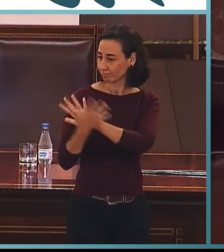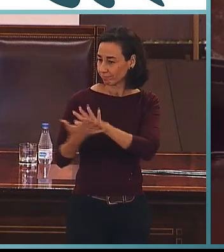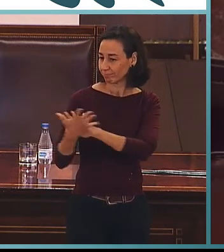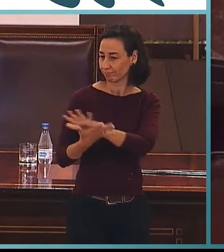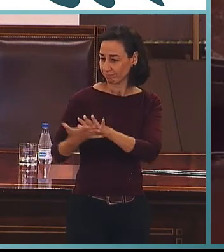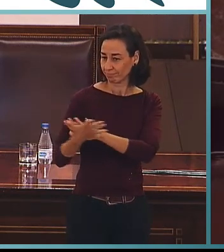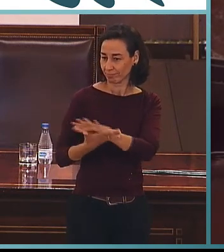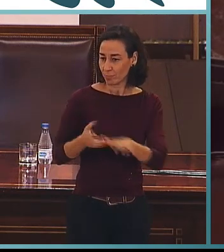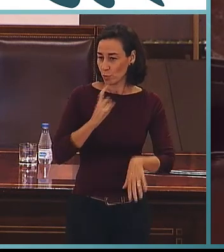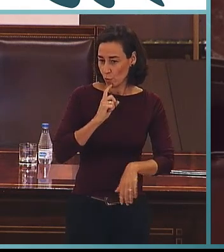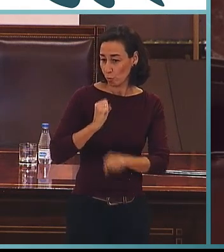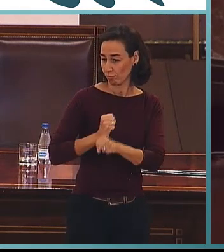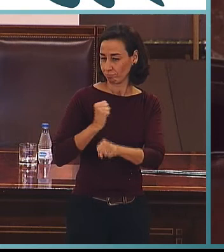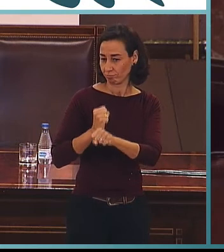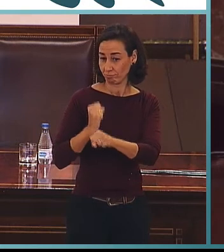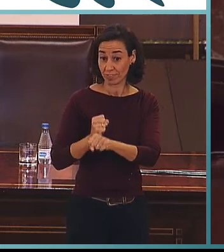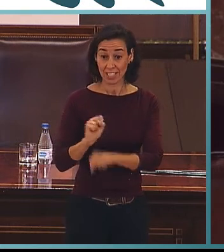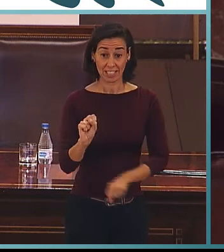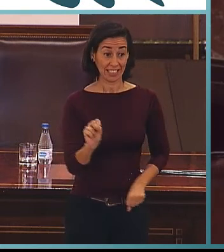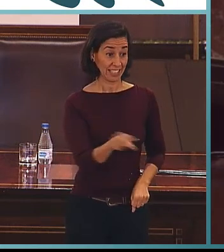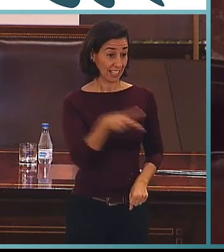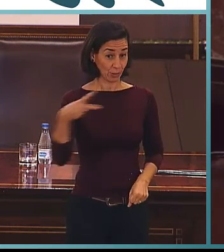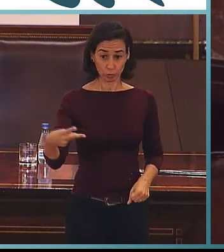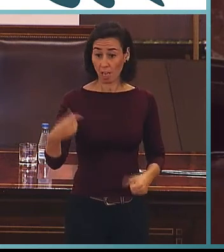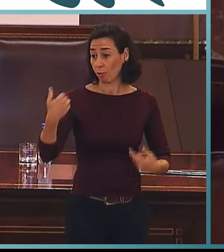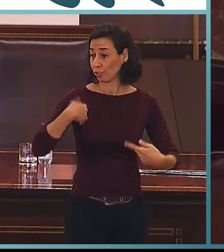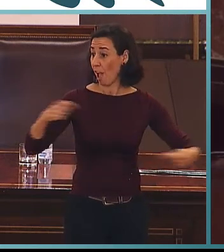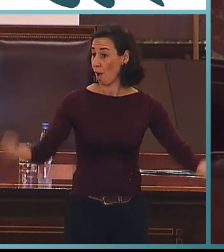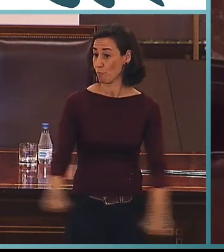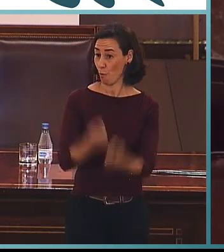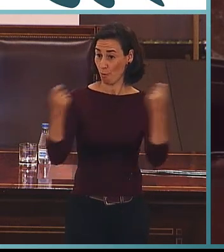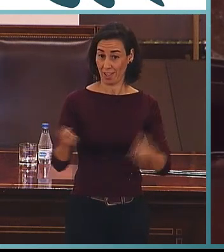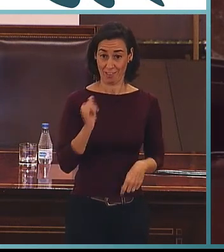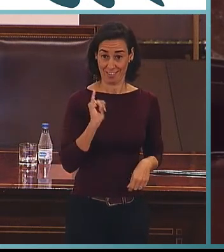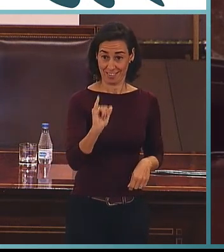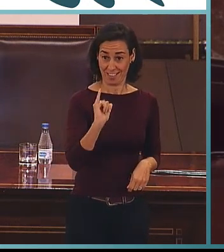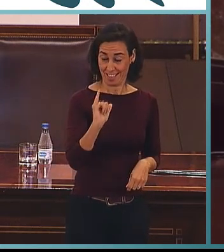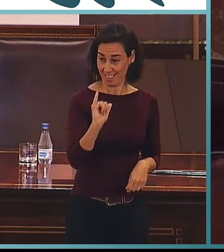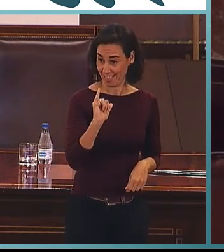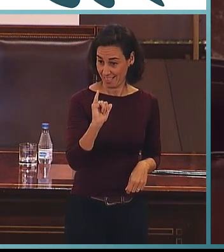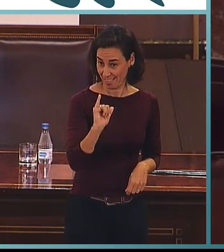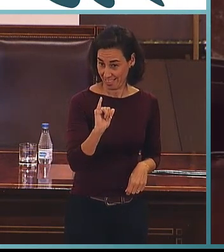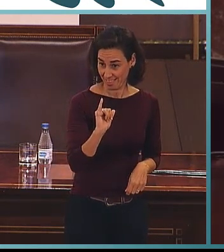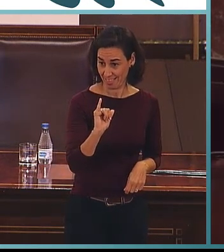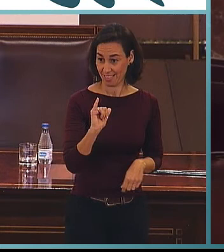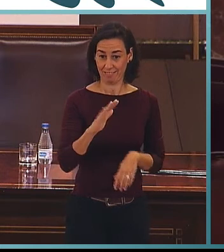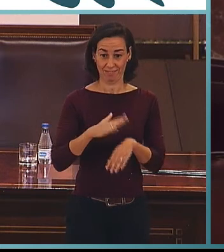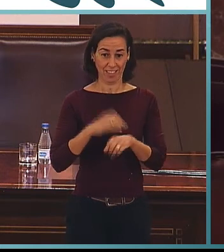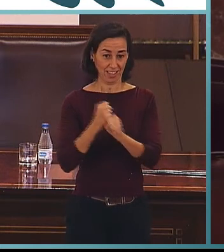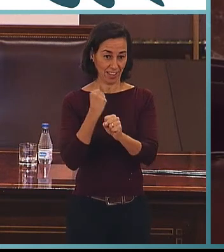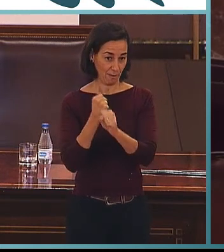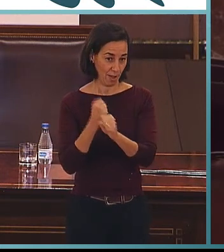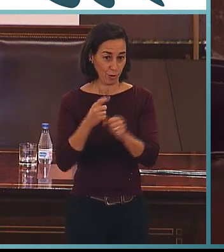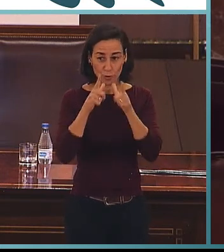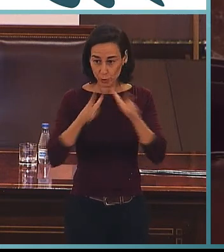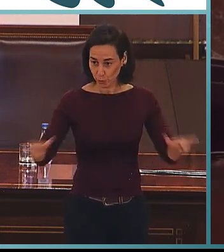Y el resultado de todo ese trabajo es las publicaciones y la línea de descripción lingüística